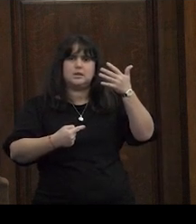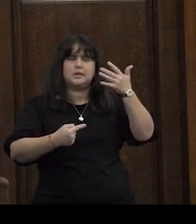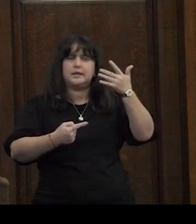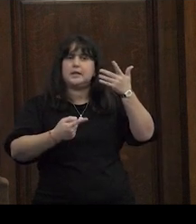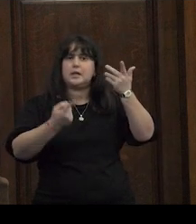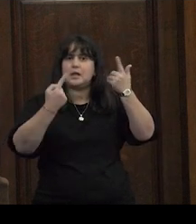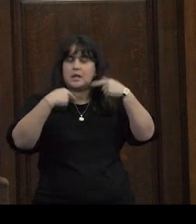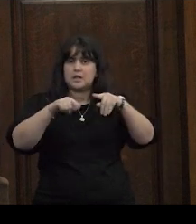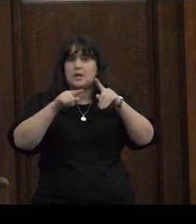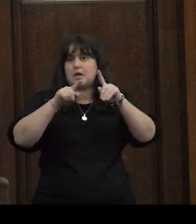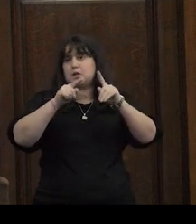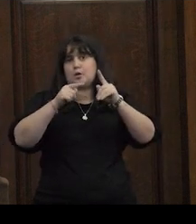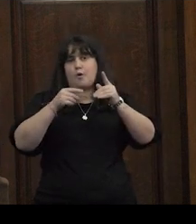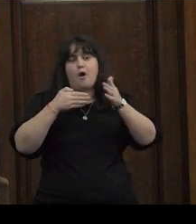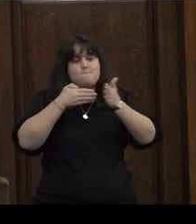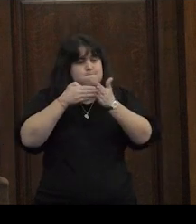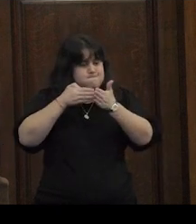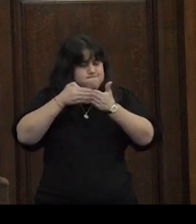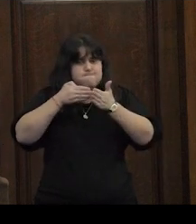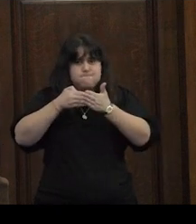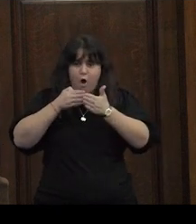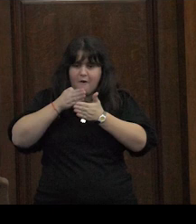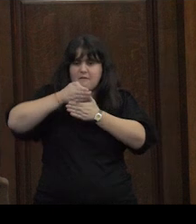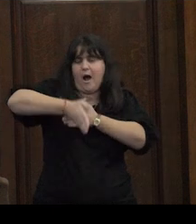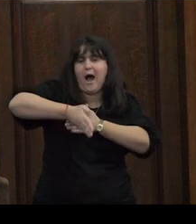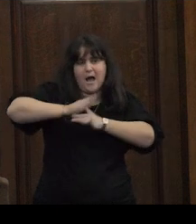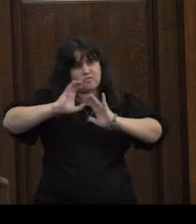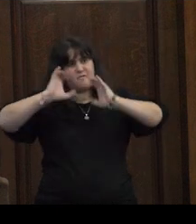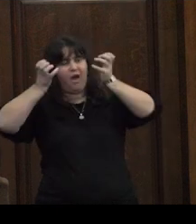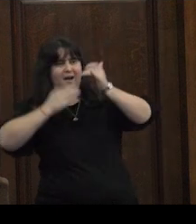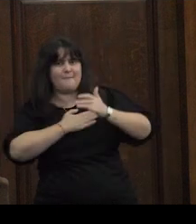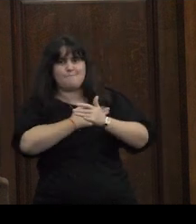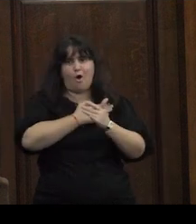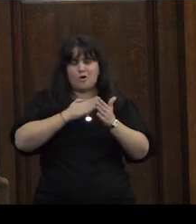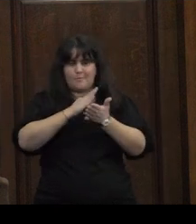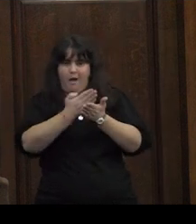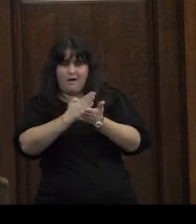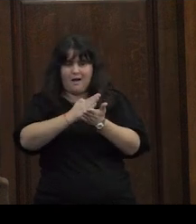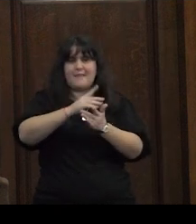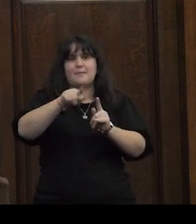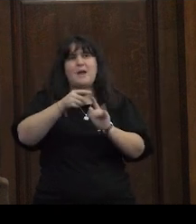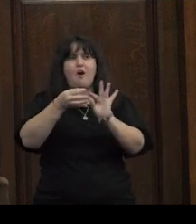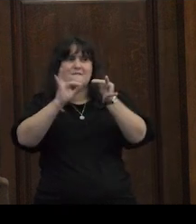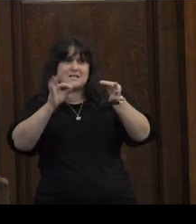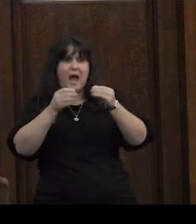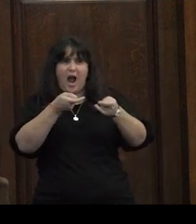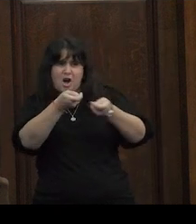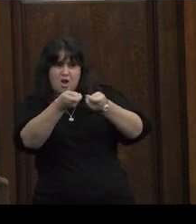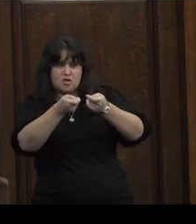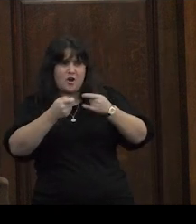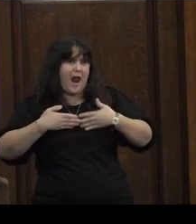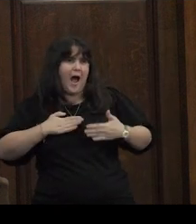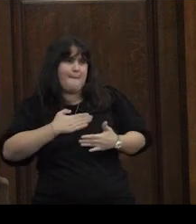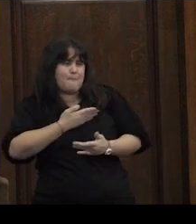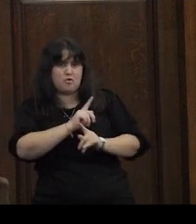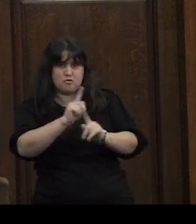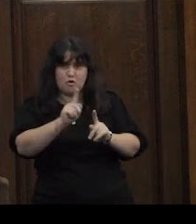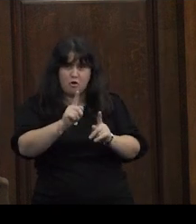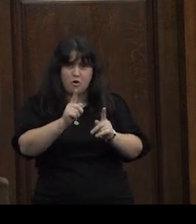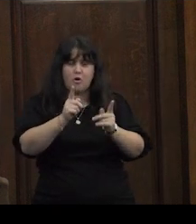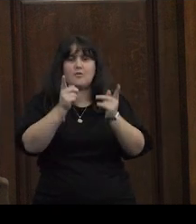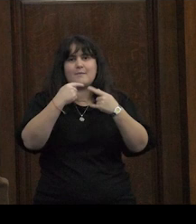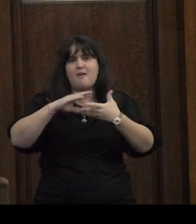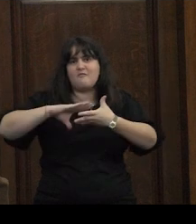se establecen fronteras taxativas entre amor y violencia circulan frases como si te controla no es amor